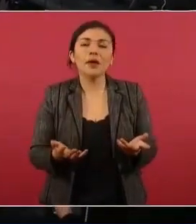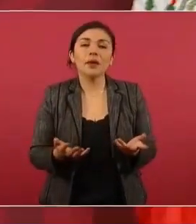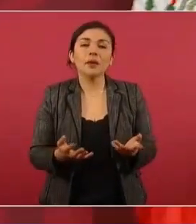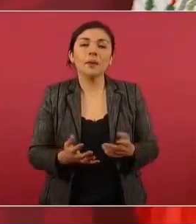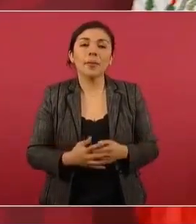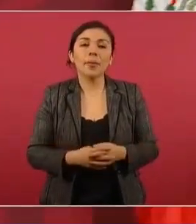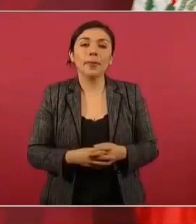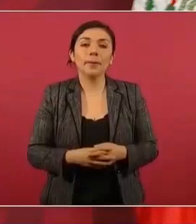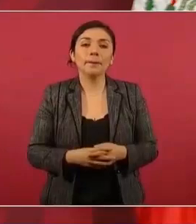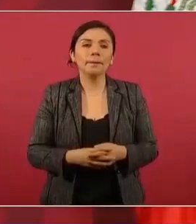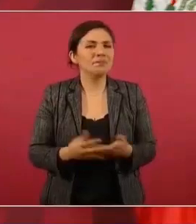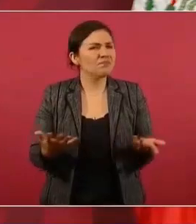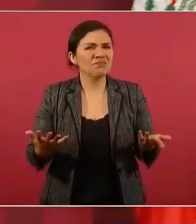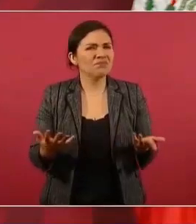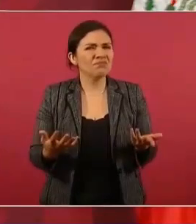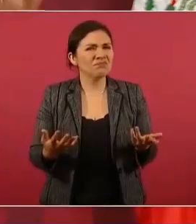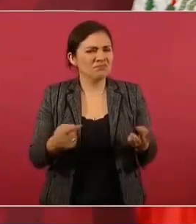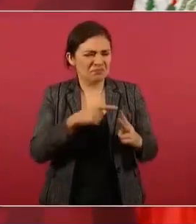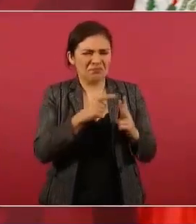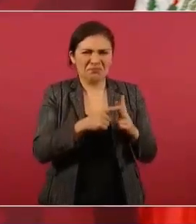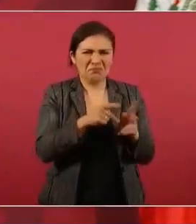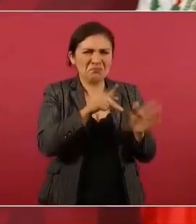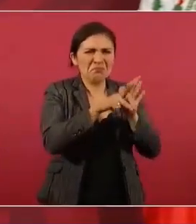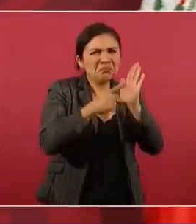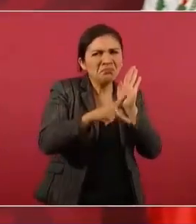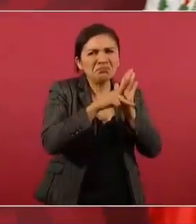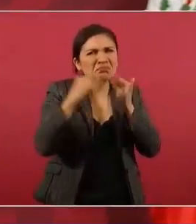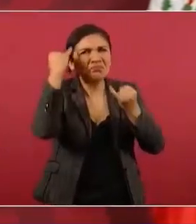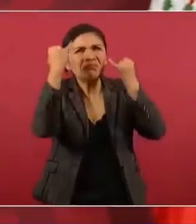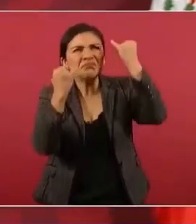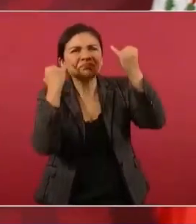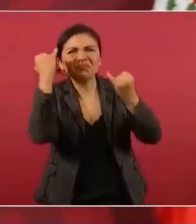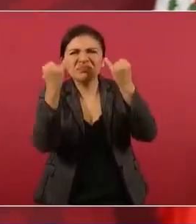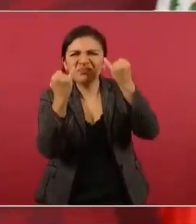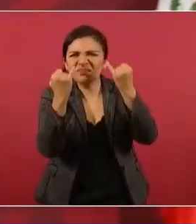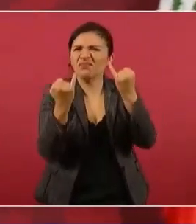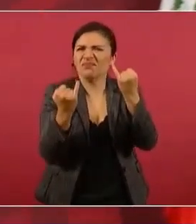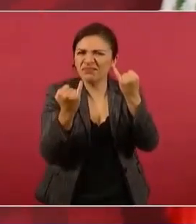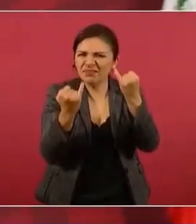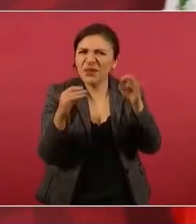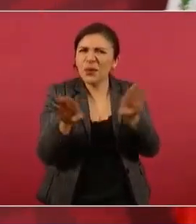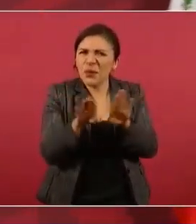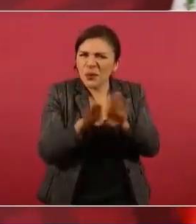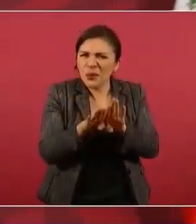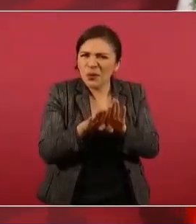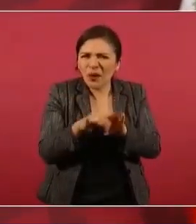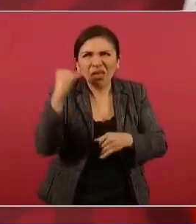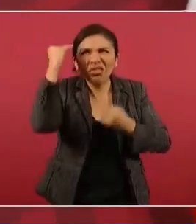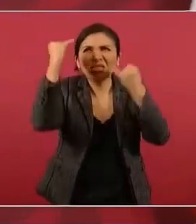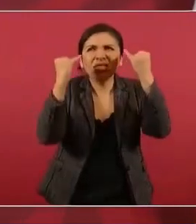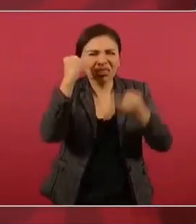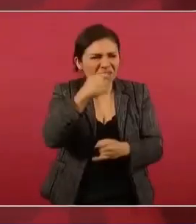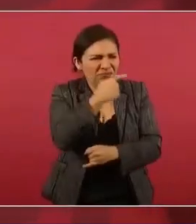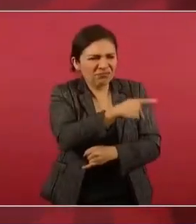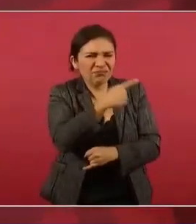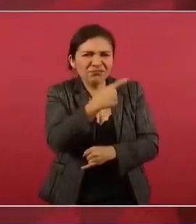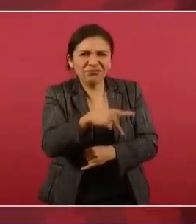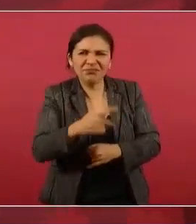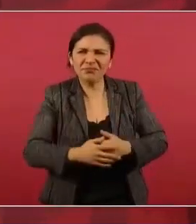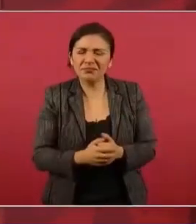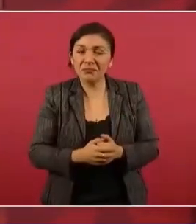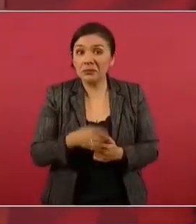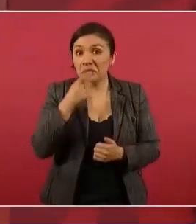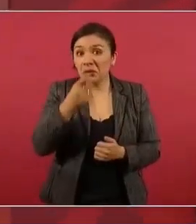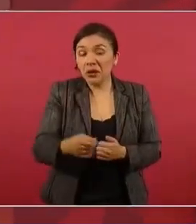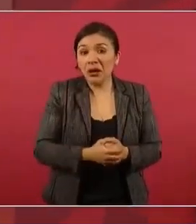¿De dónde sacan de que me